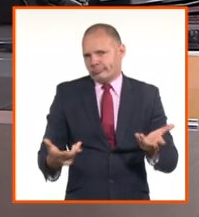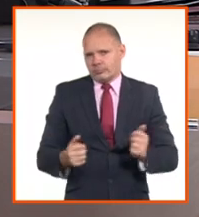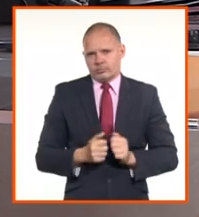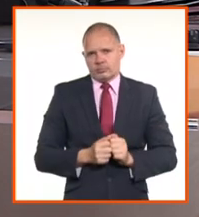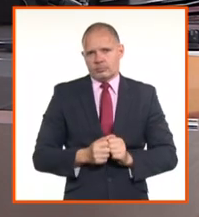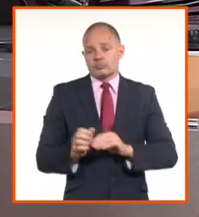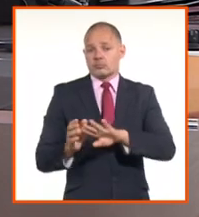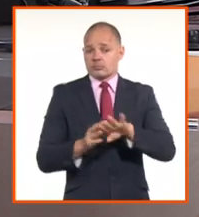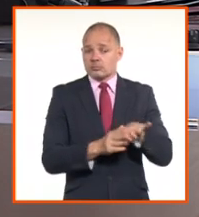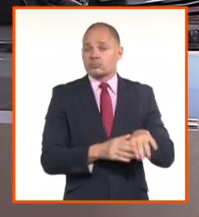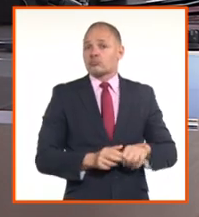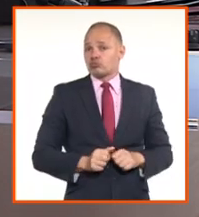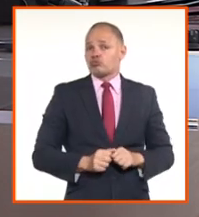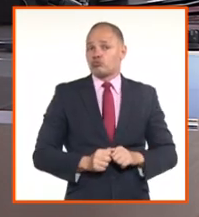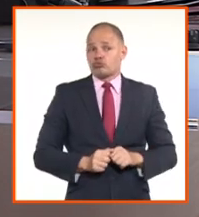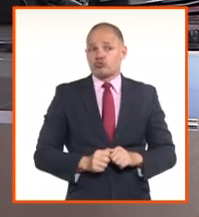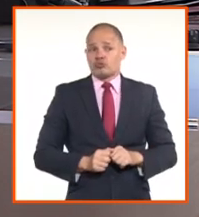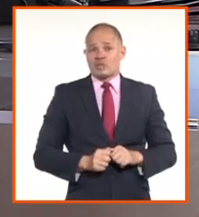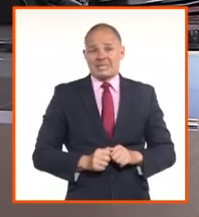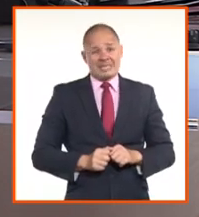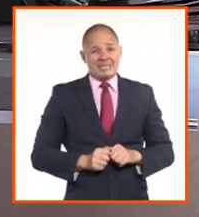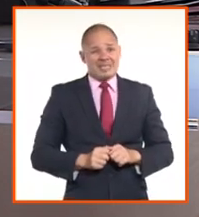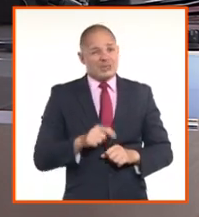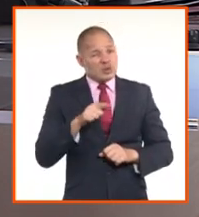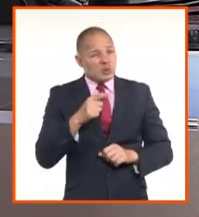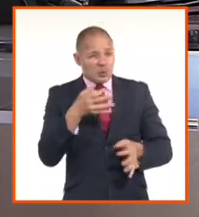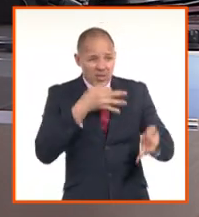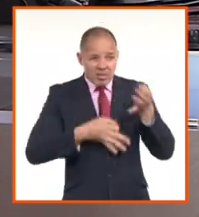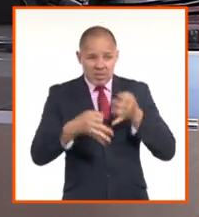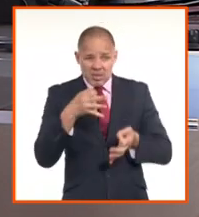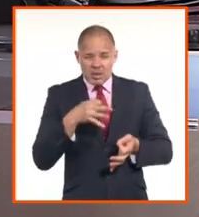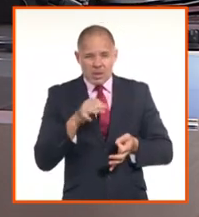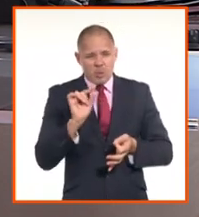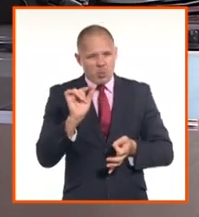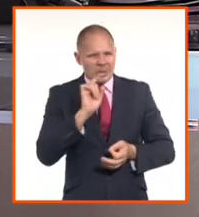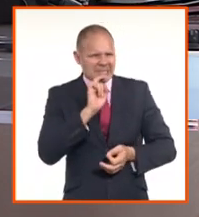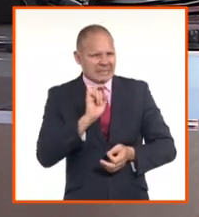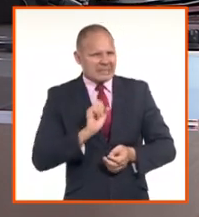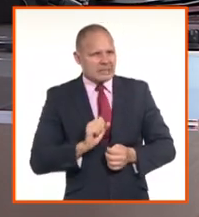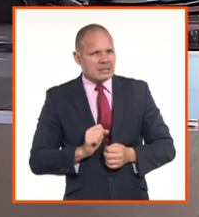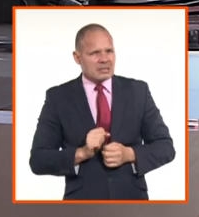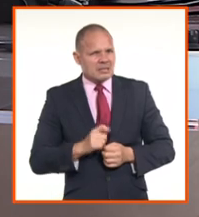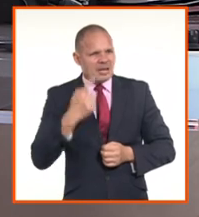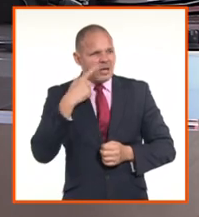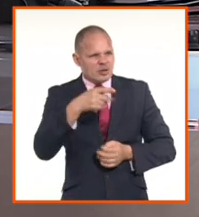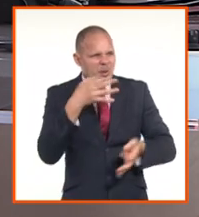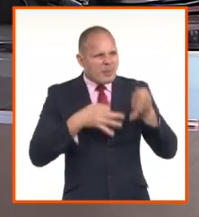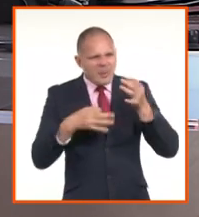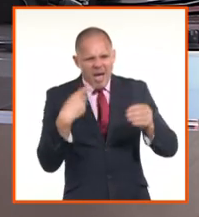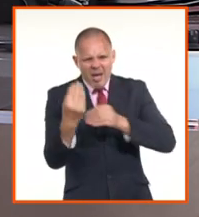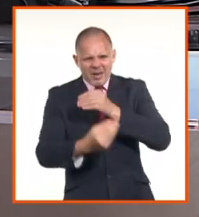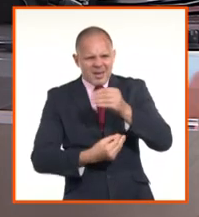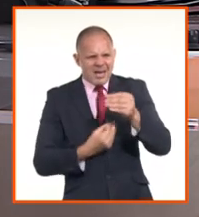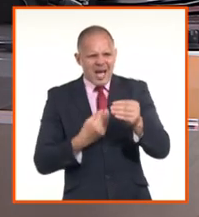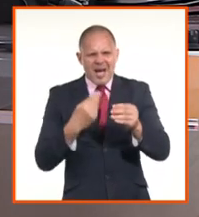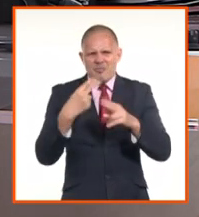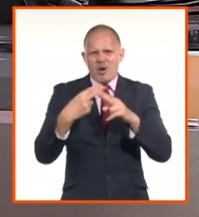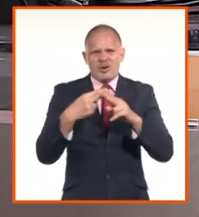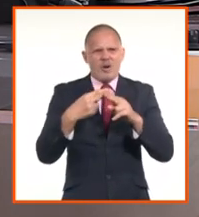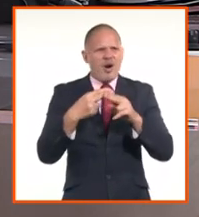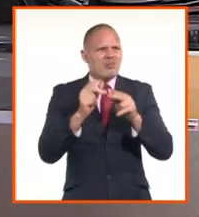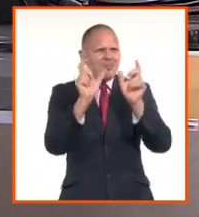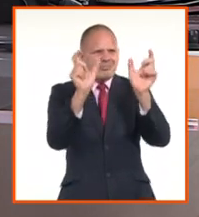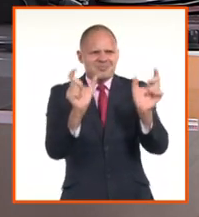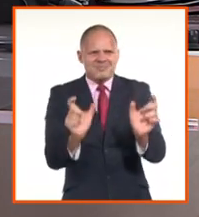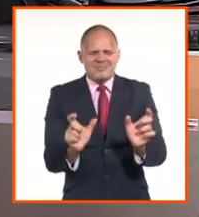duda técnico. A veces es difícil entender todos los detalles de los temas de las transacciones, sobre todo cuando hay